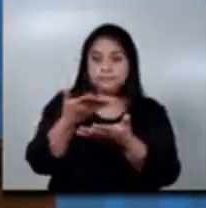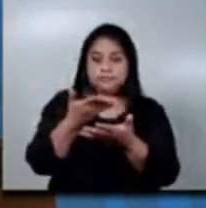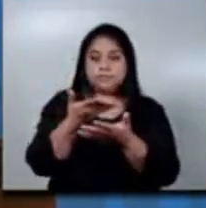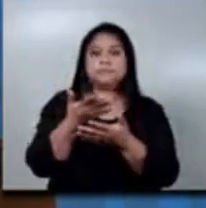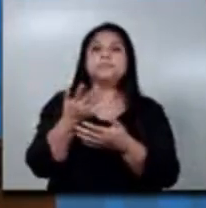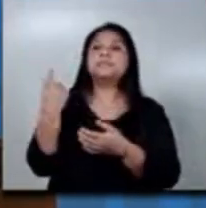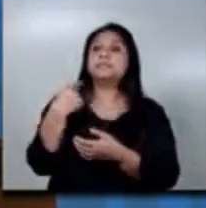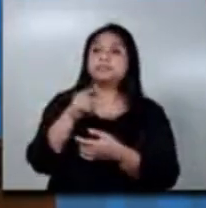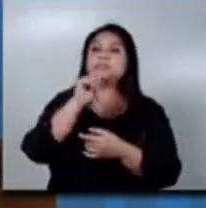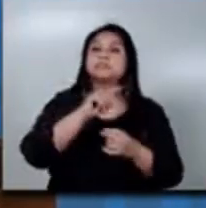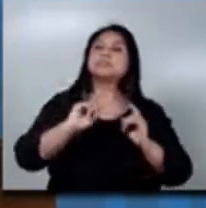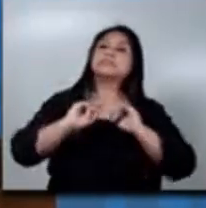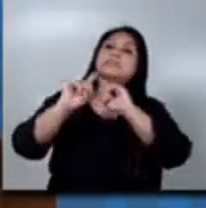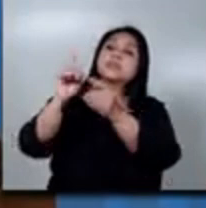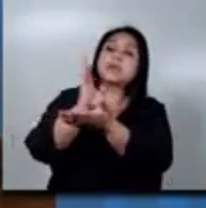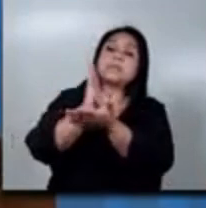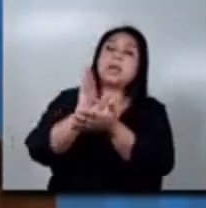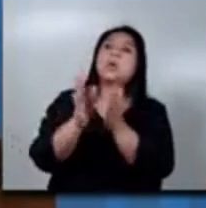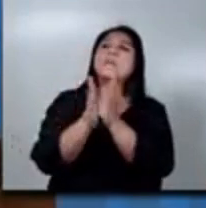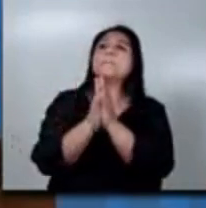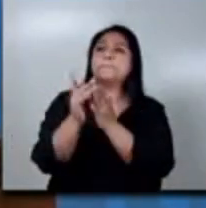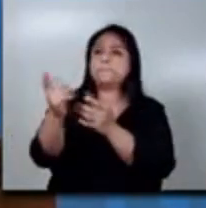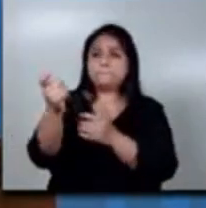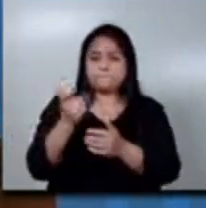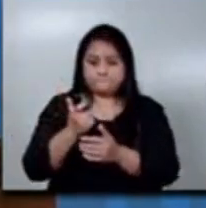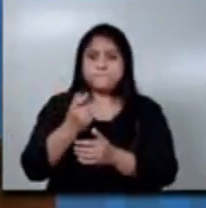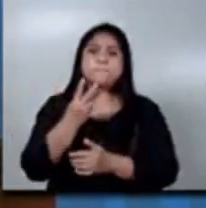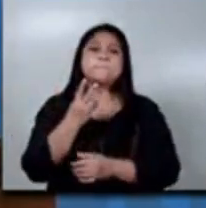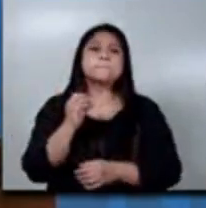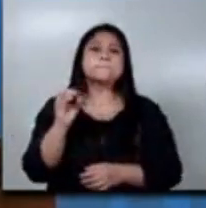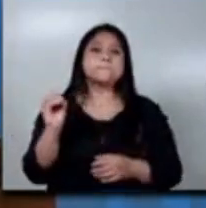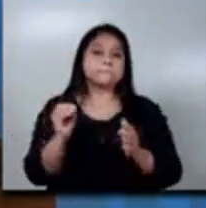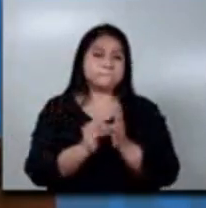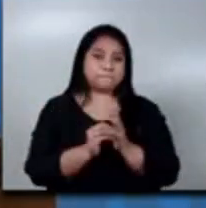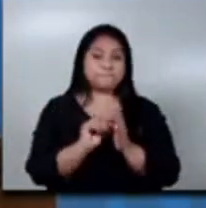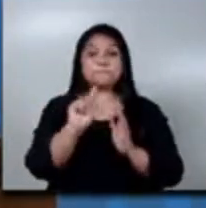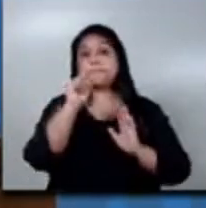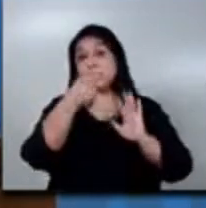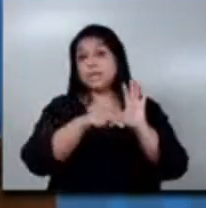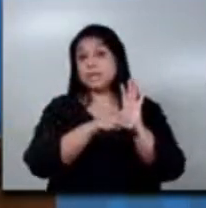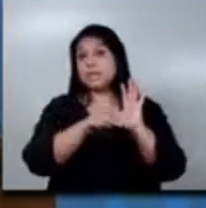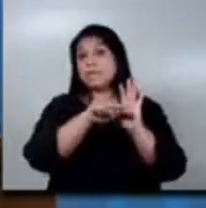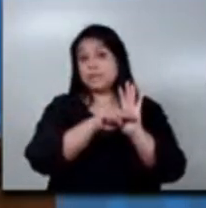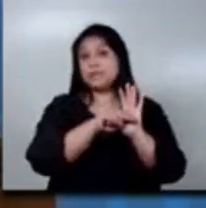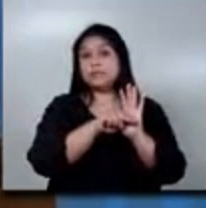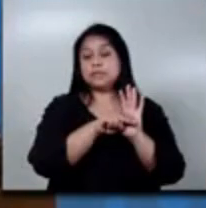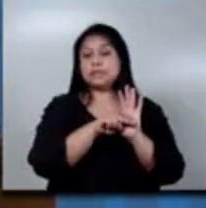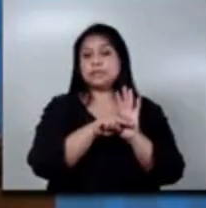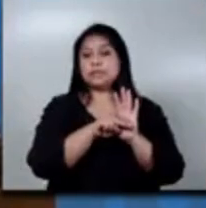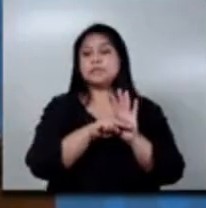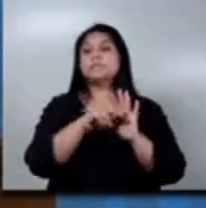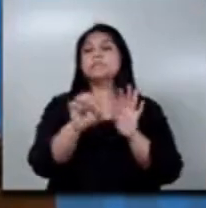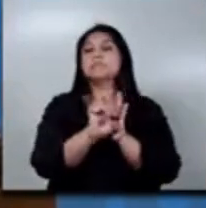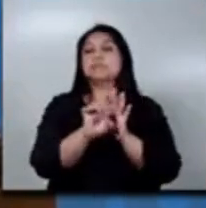para que él se acerque y haga el cobro de estos 300 quetzales. Puede ser que un mes después